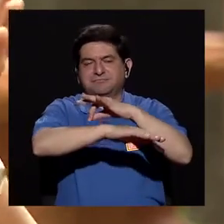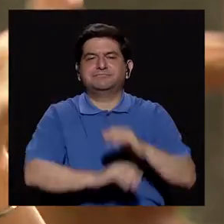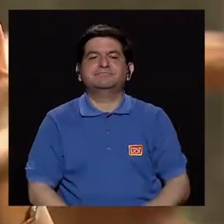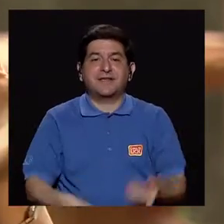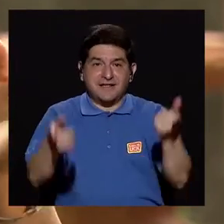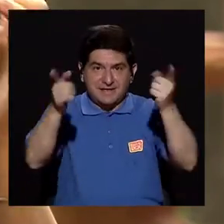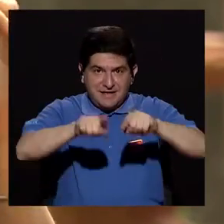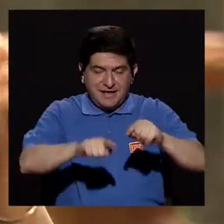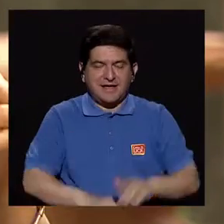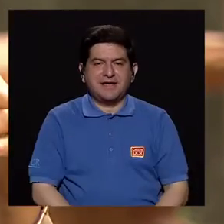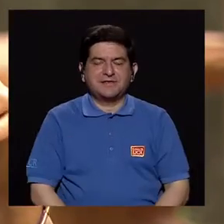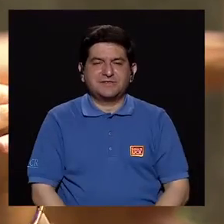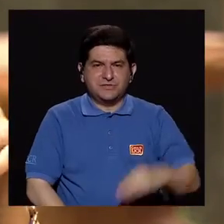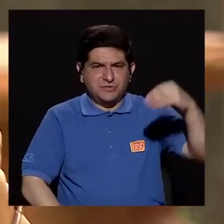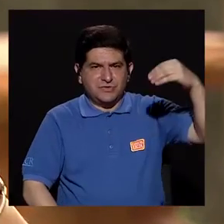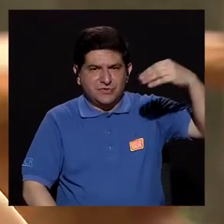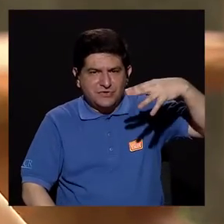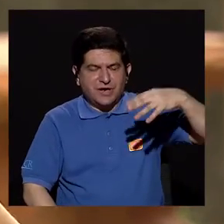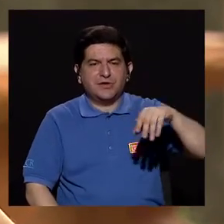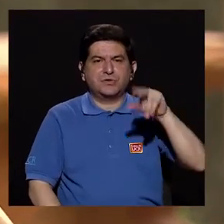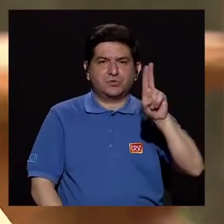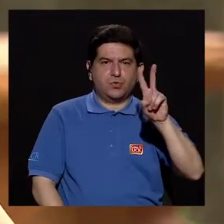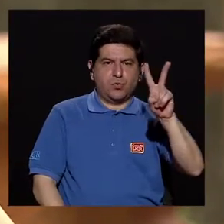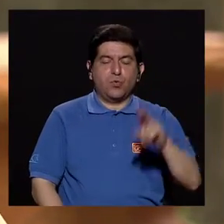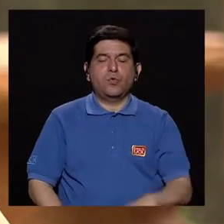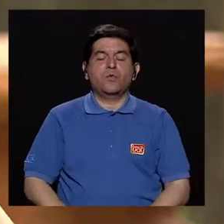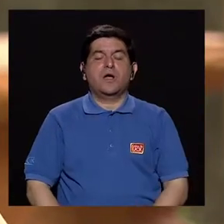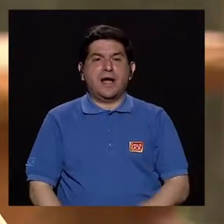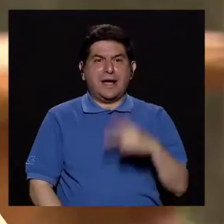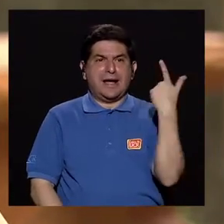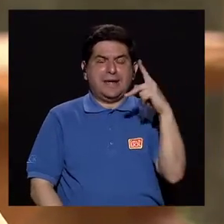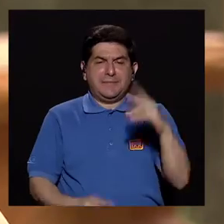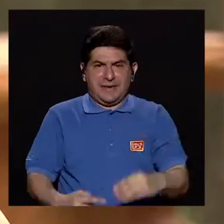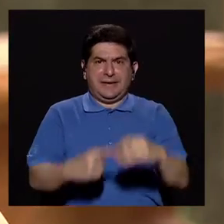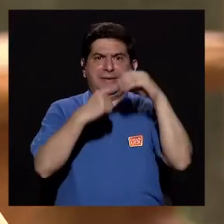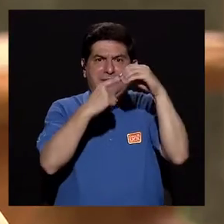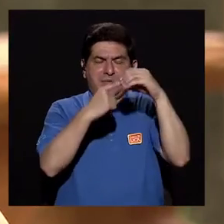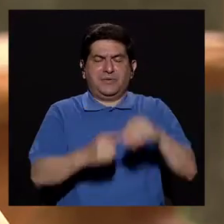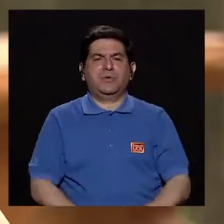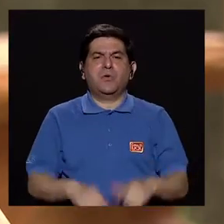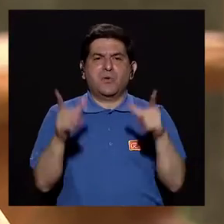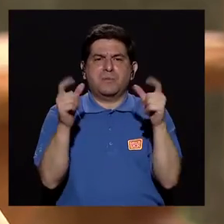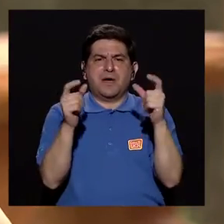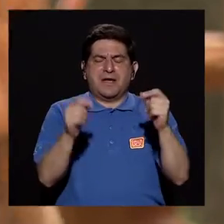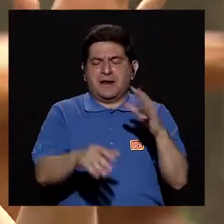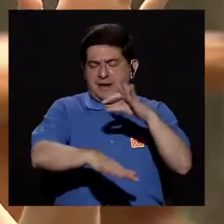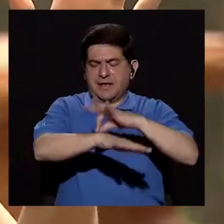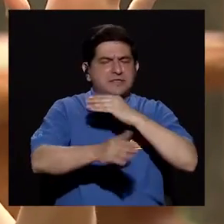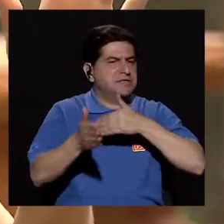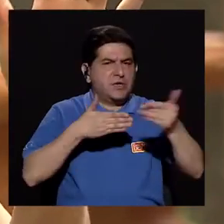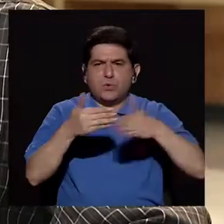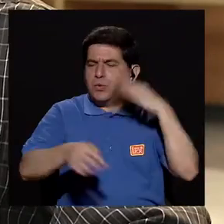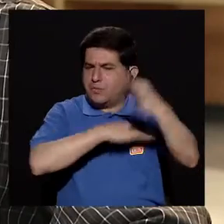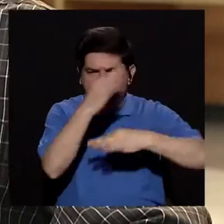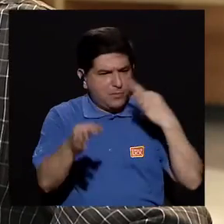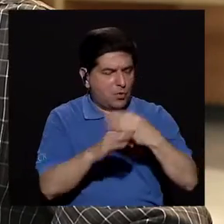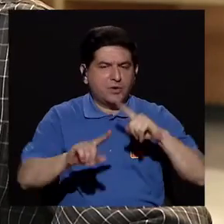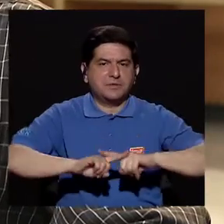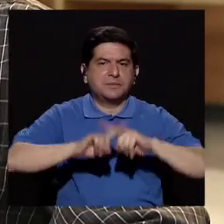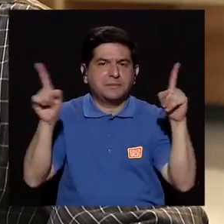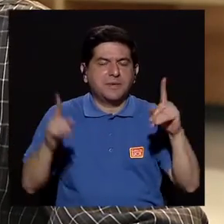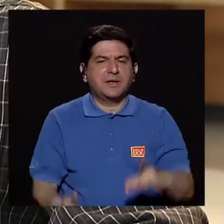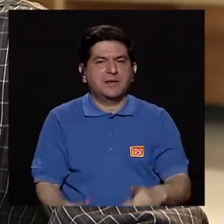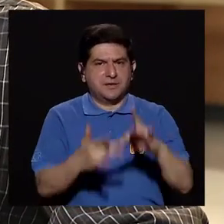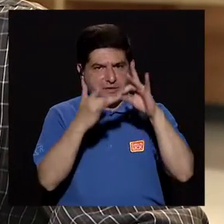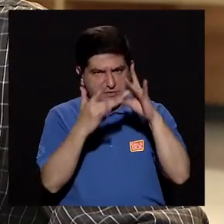De hecho, la radiación ultravioleta es el factor de riesgo más importante para cáncer de piel. De cualquier tipo. Pero sobre